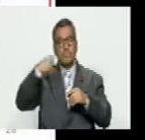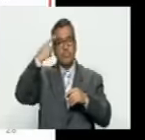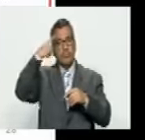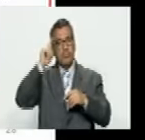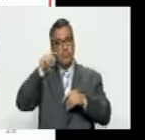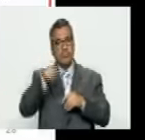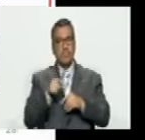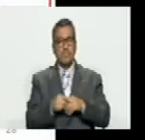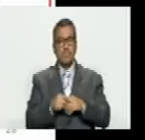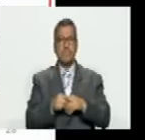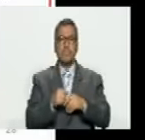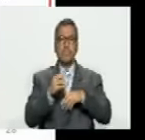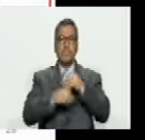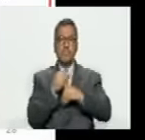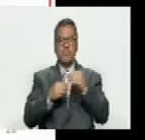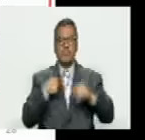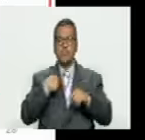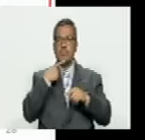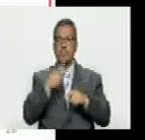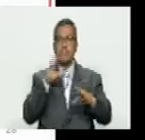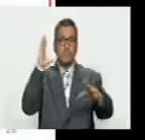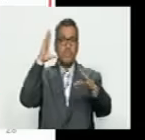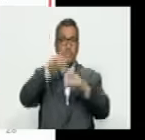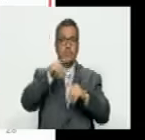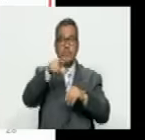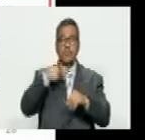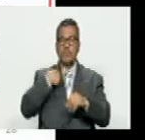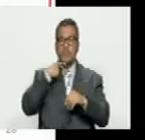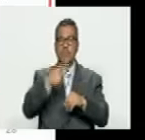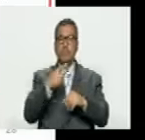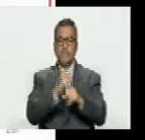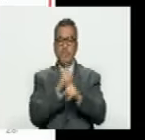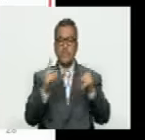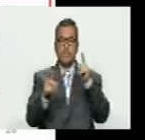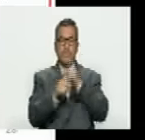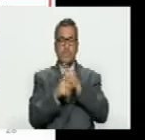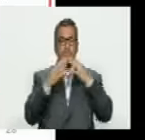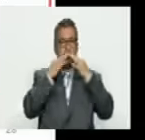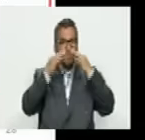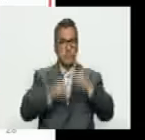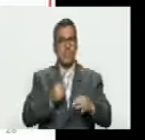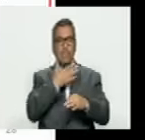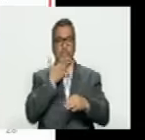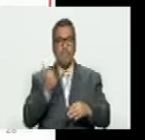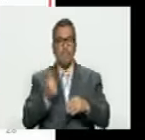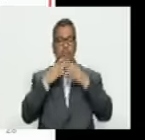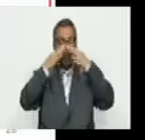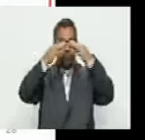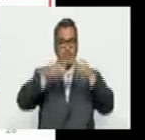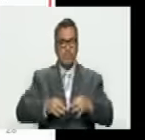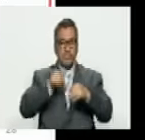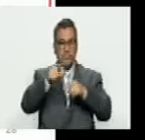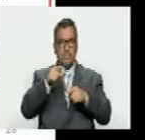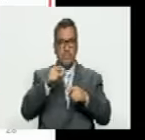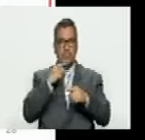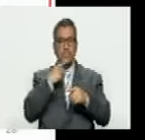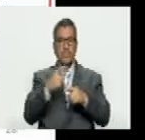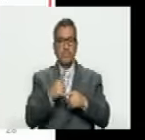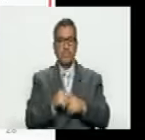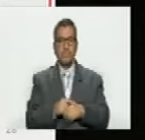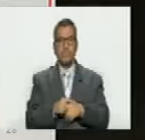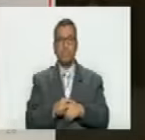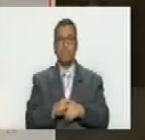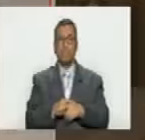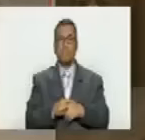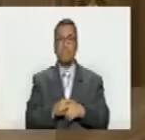se aventuraron a decir un resultado que ellos dicen que sustituye al oficial y que es mejor que el oficial o ellos detectaron el fraude de Maduro ahí